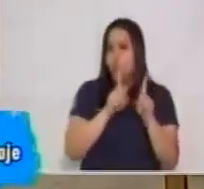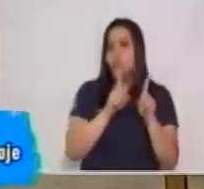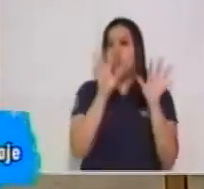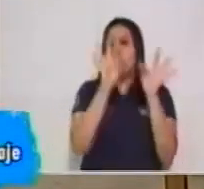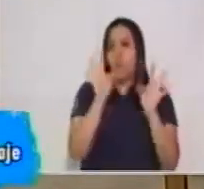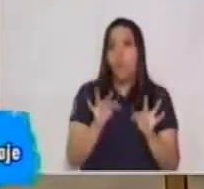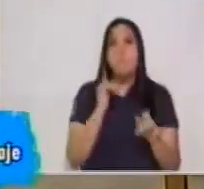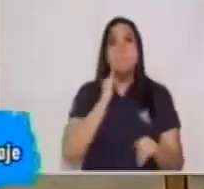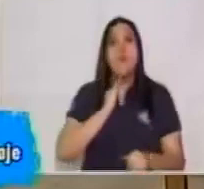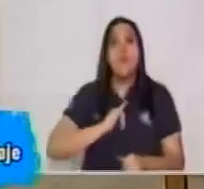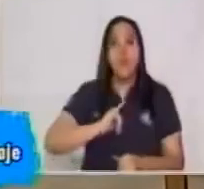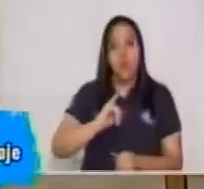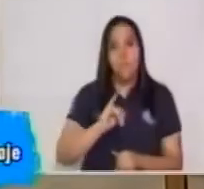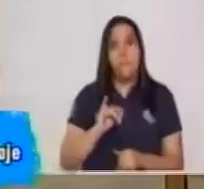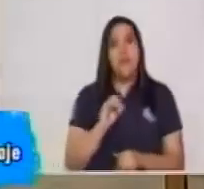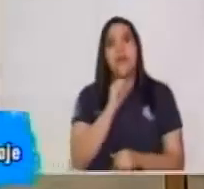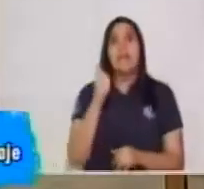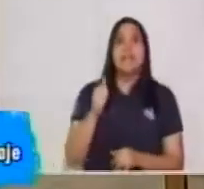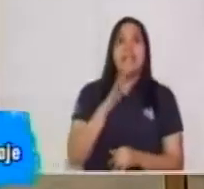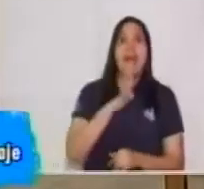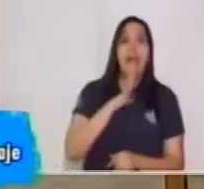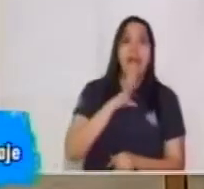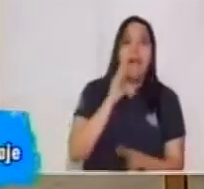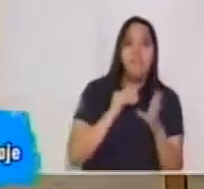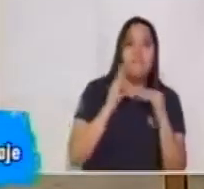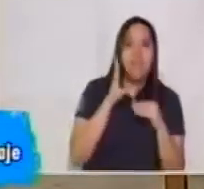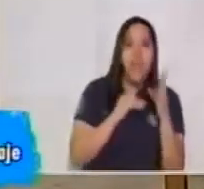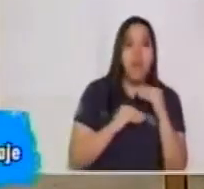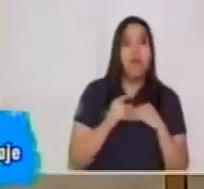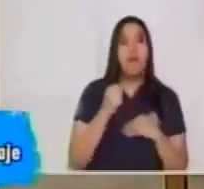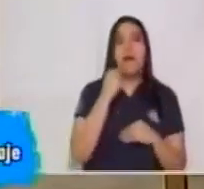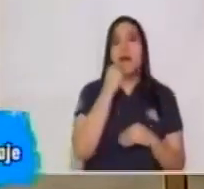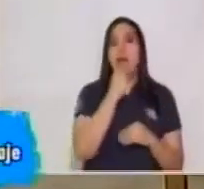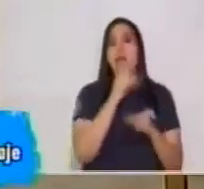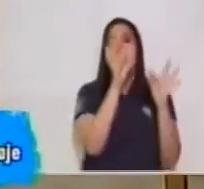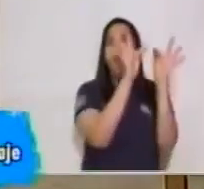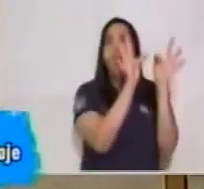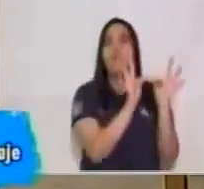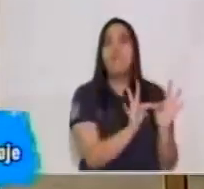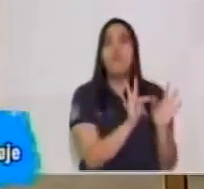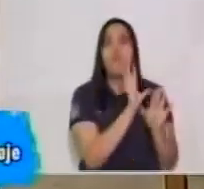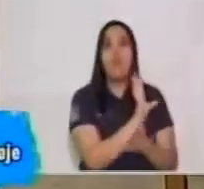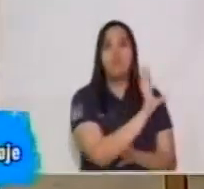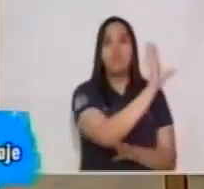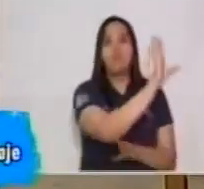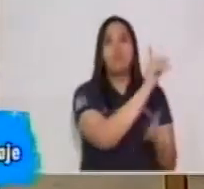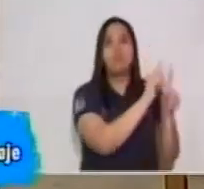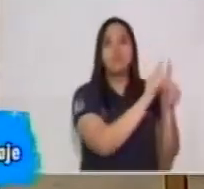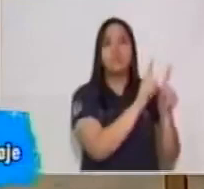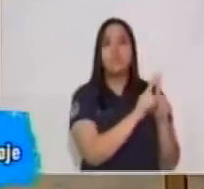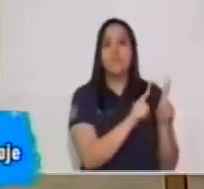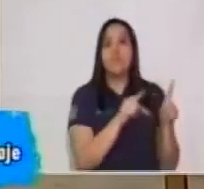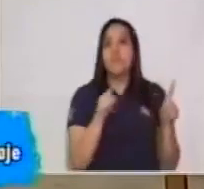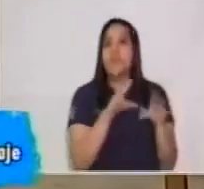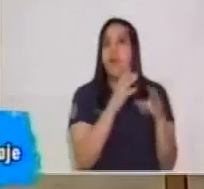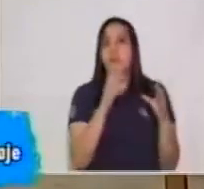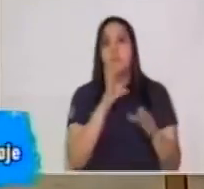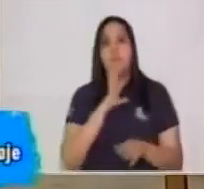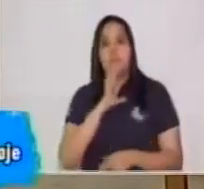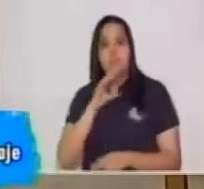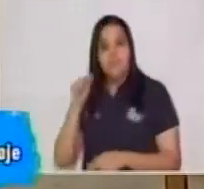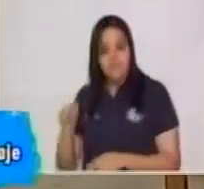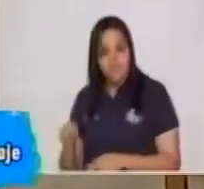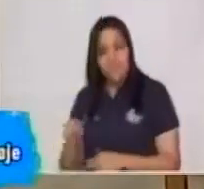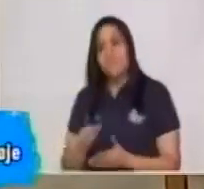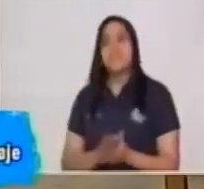el idioma. Y el habla es la forma particular que una persona hace de ese sistema de signos. Entonces, ahora